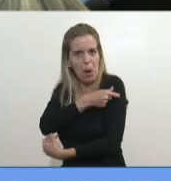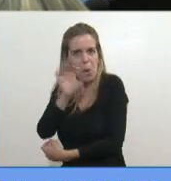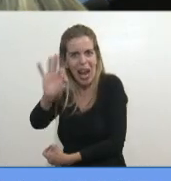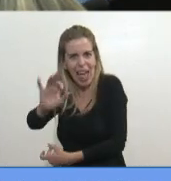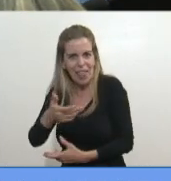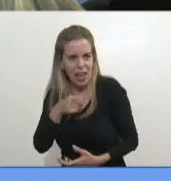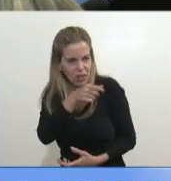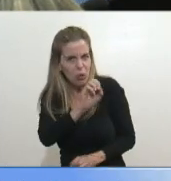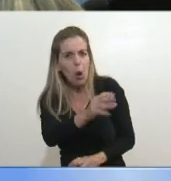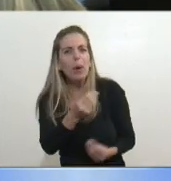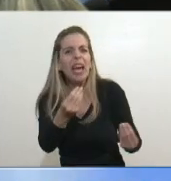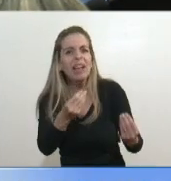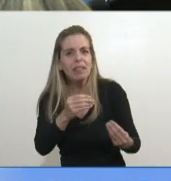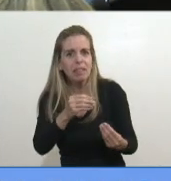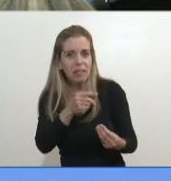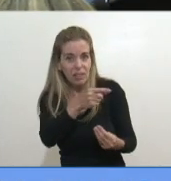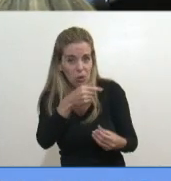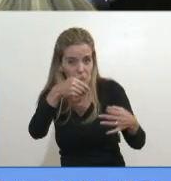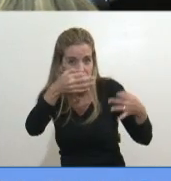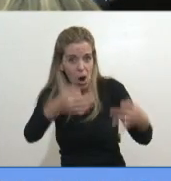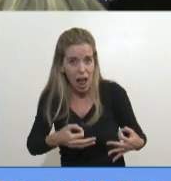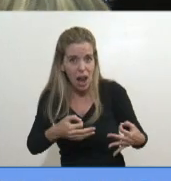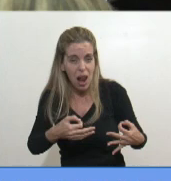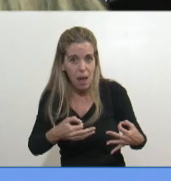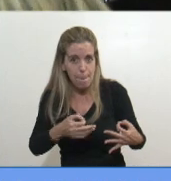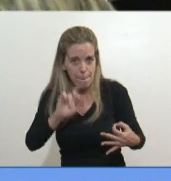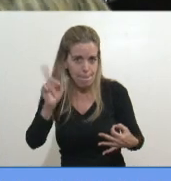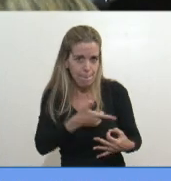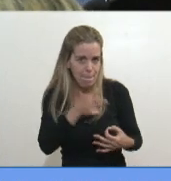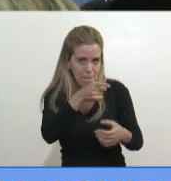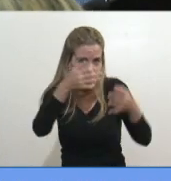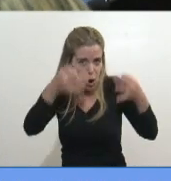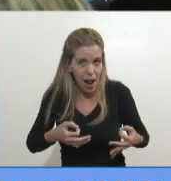¿Eso cómo se llama? ¿Eso se llama moral? ¿Se llama moral?